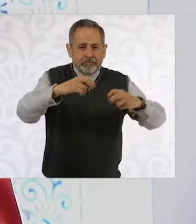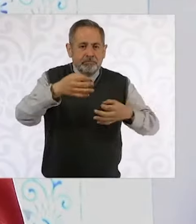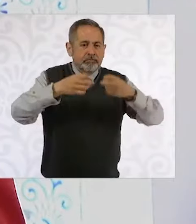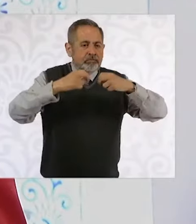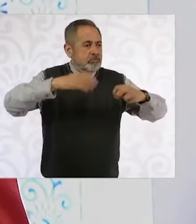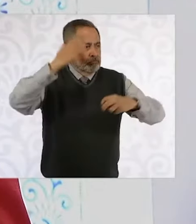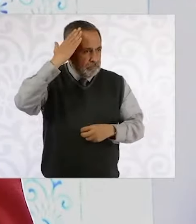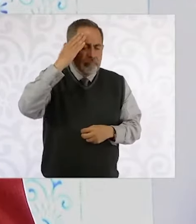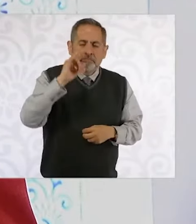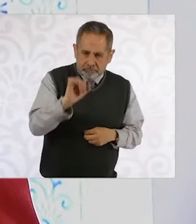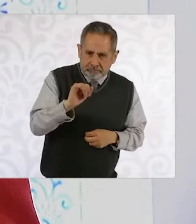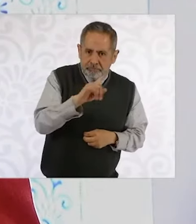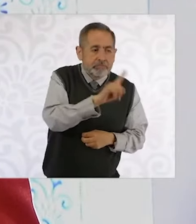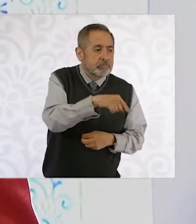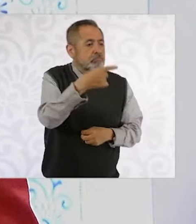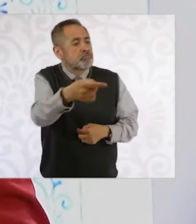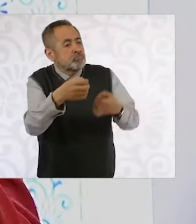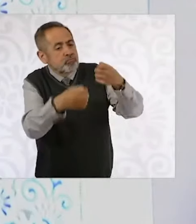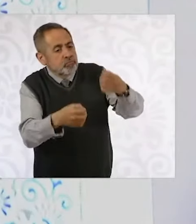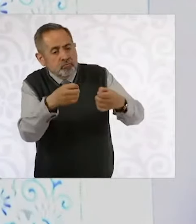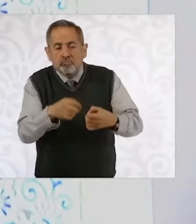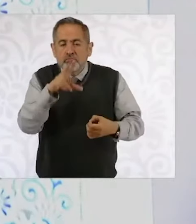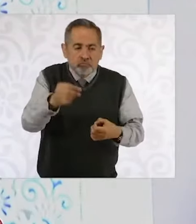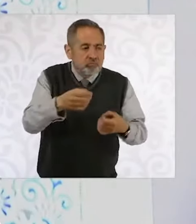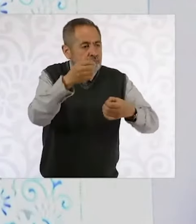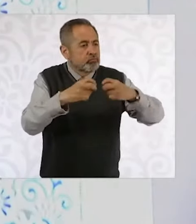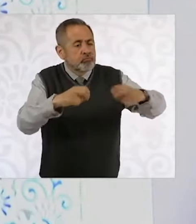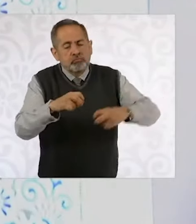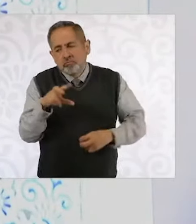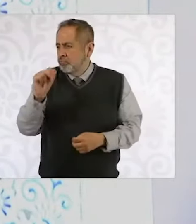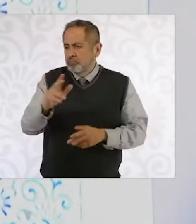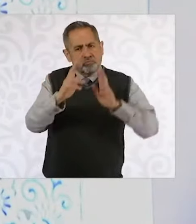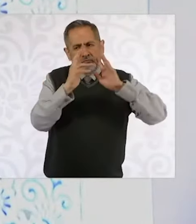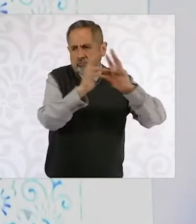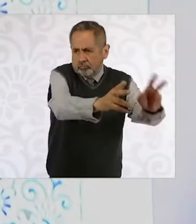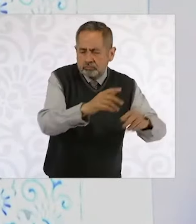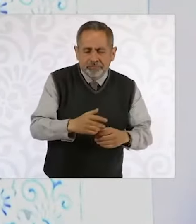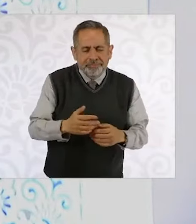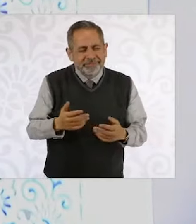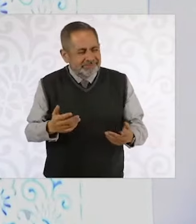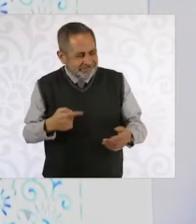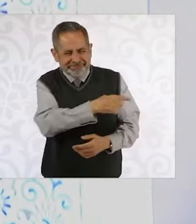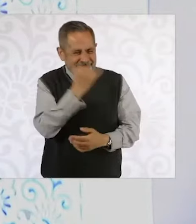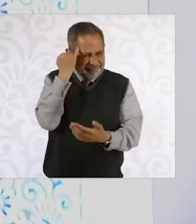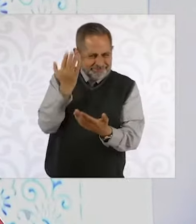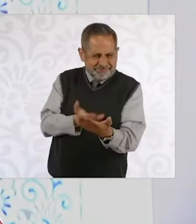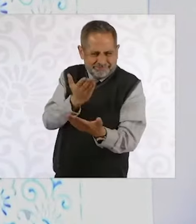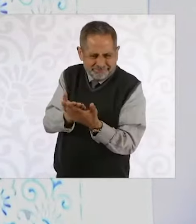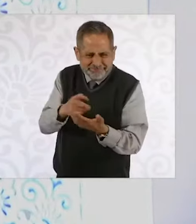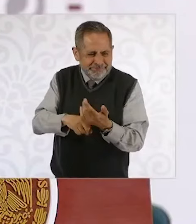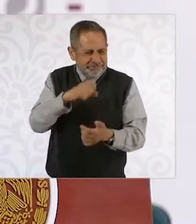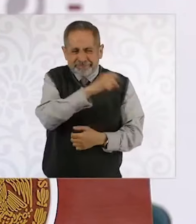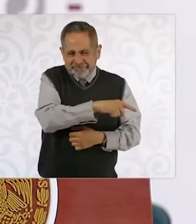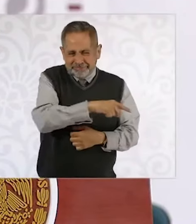jueces, o las y los magistrados y jueces. Esa es la propuesta del ministro que está